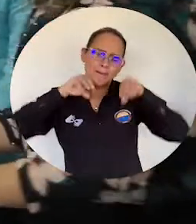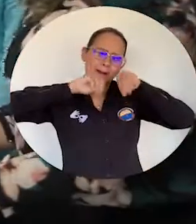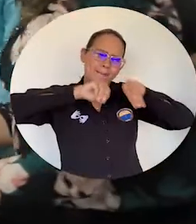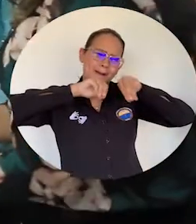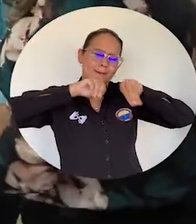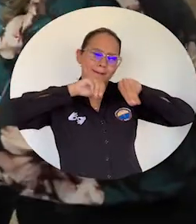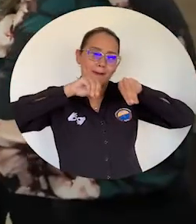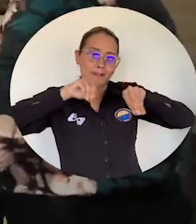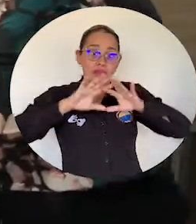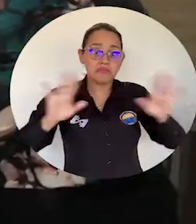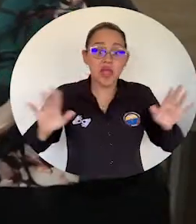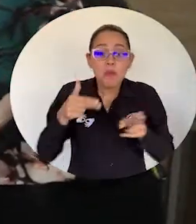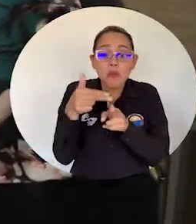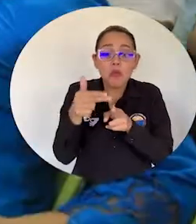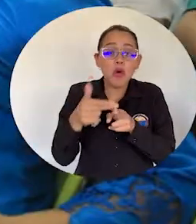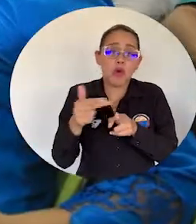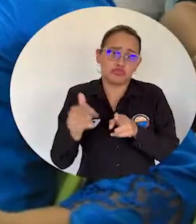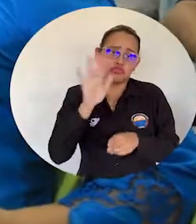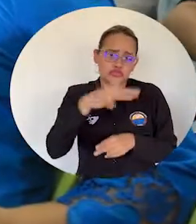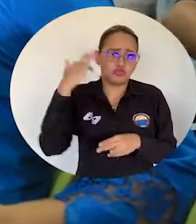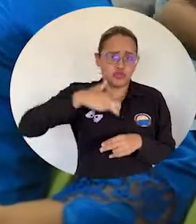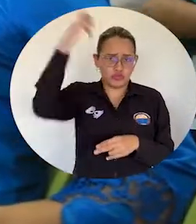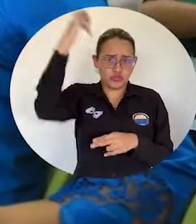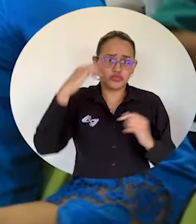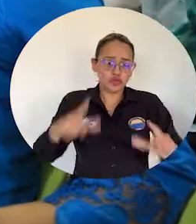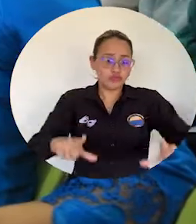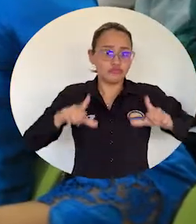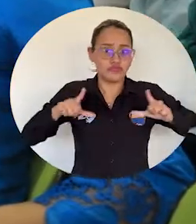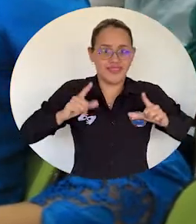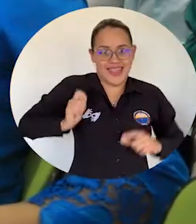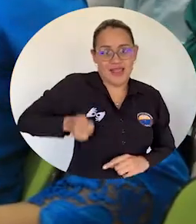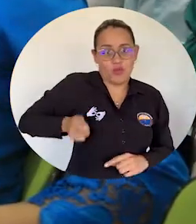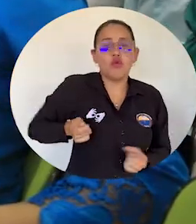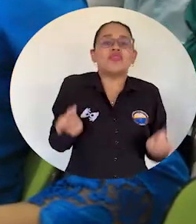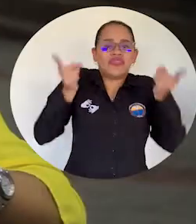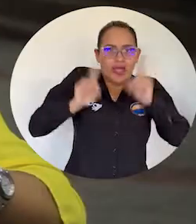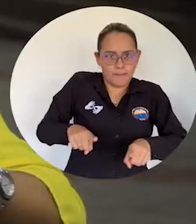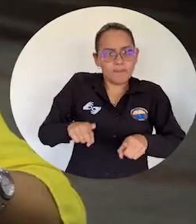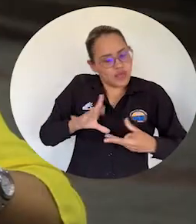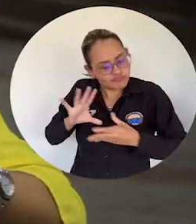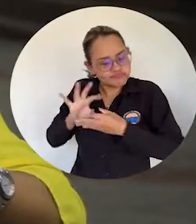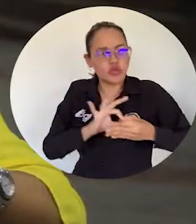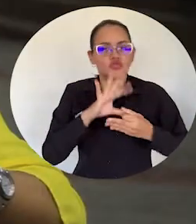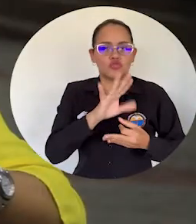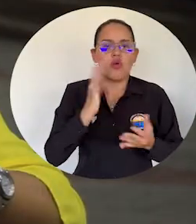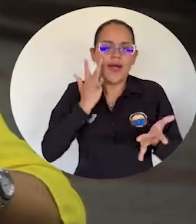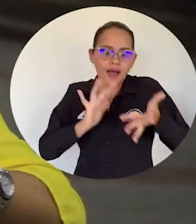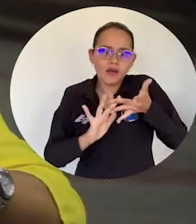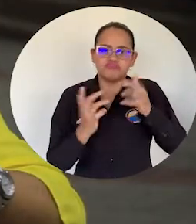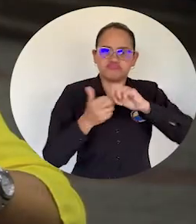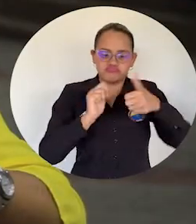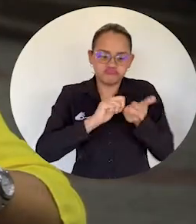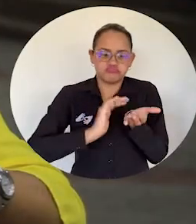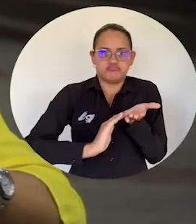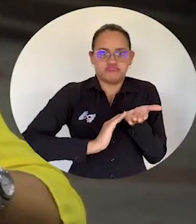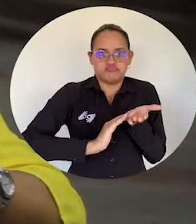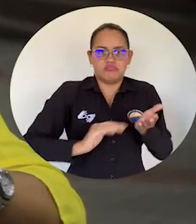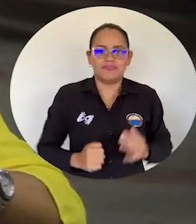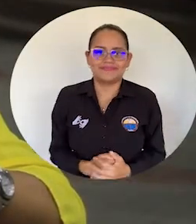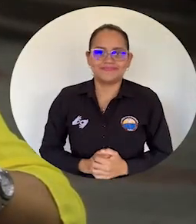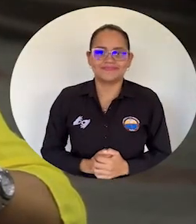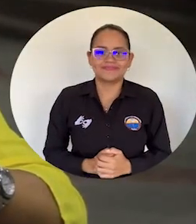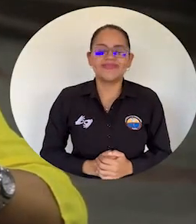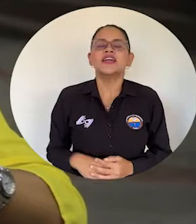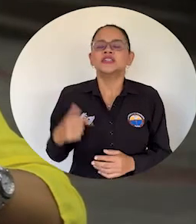hoy son capaces de generar cambios culturales a partir de una visión alternativa de la justicia. Hay palabras grandes de agradecimiento, de